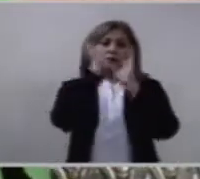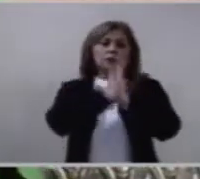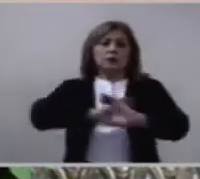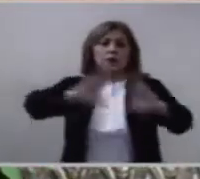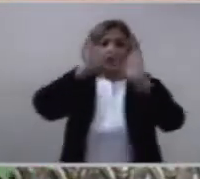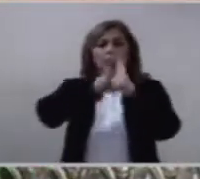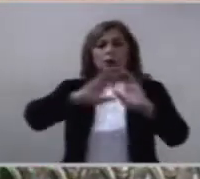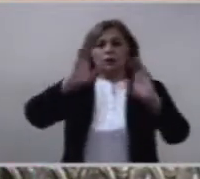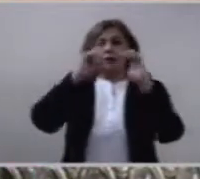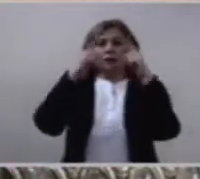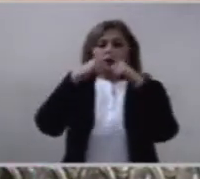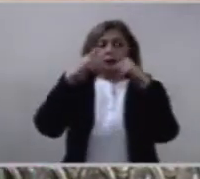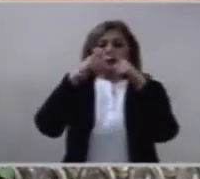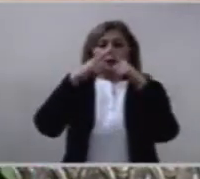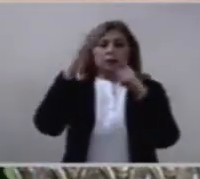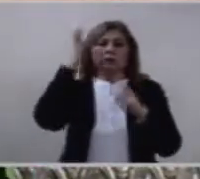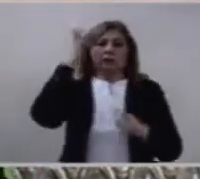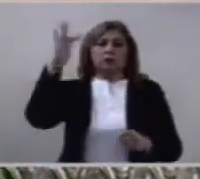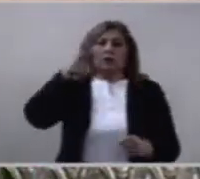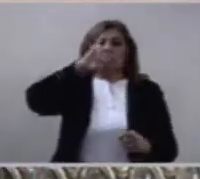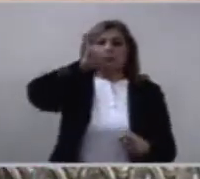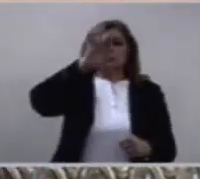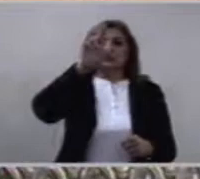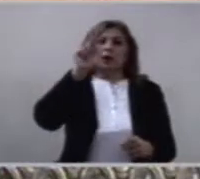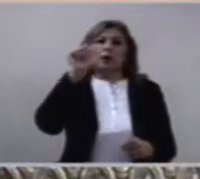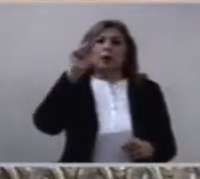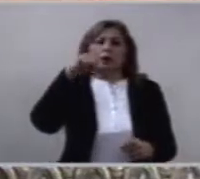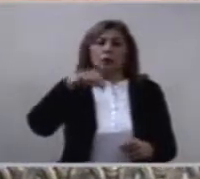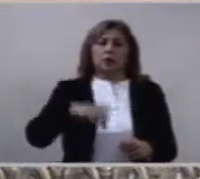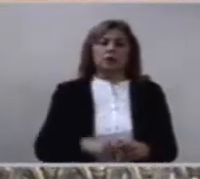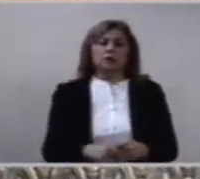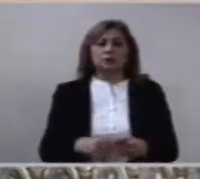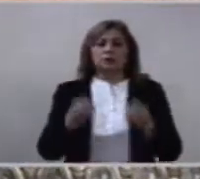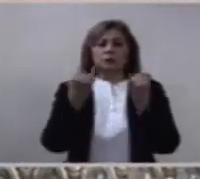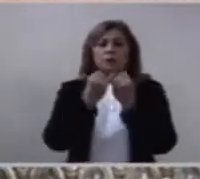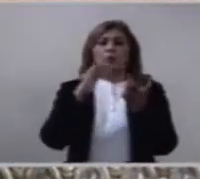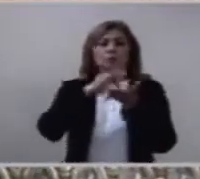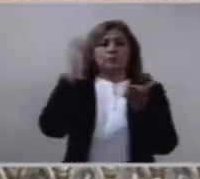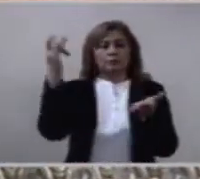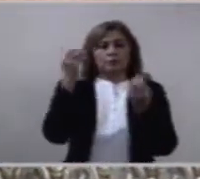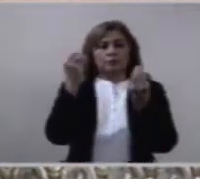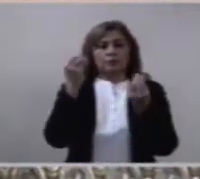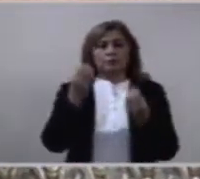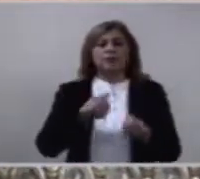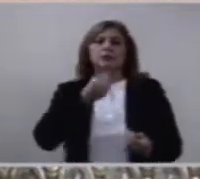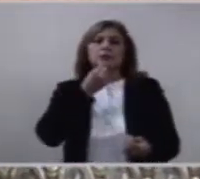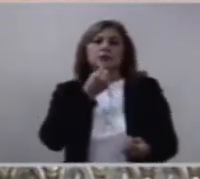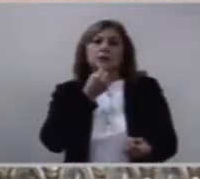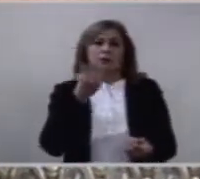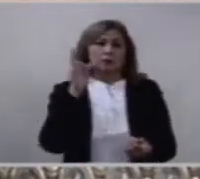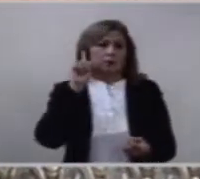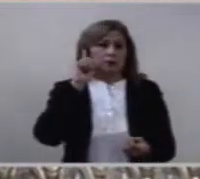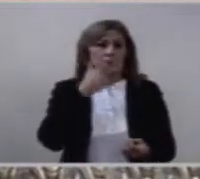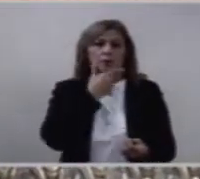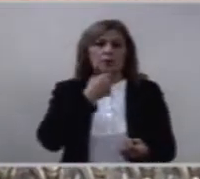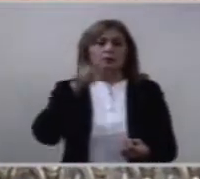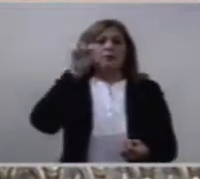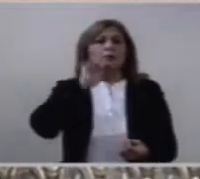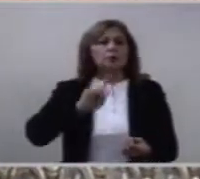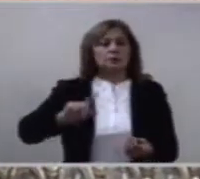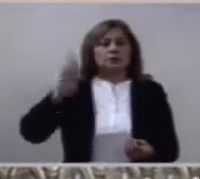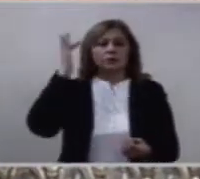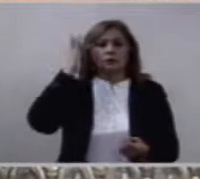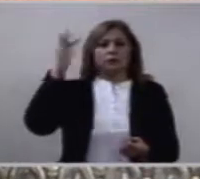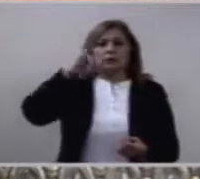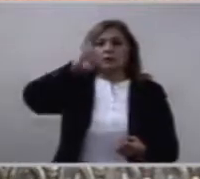nosotros. Y también a las niñas y niños de la parroquia de San Juan Bautista en